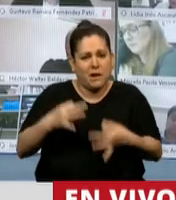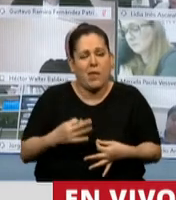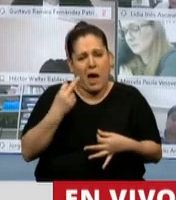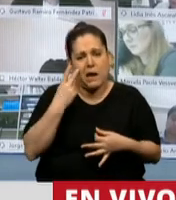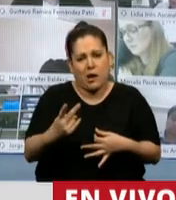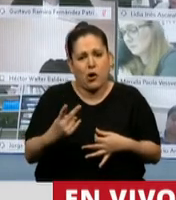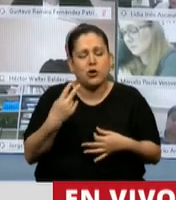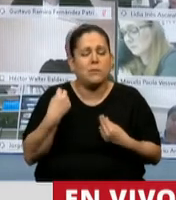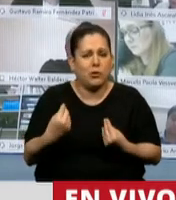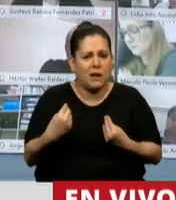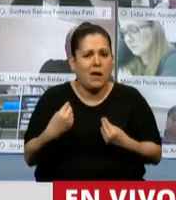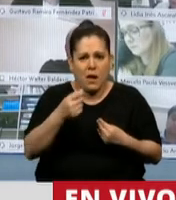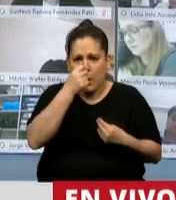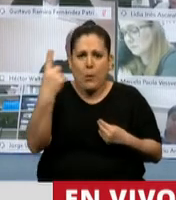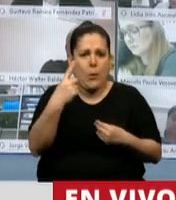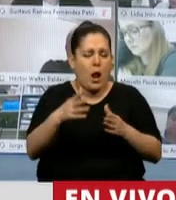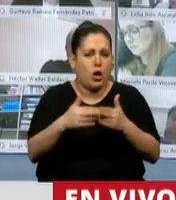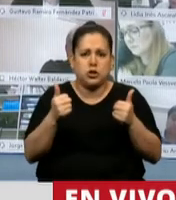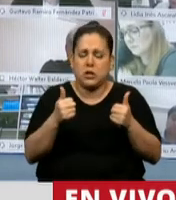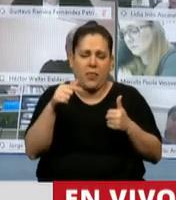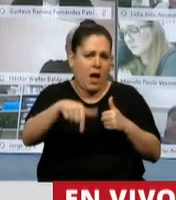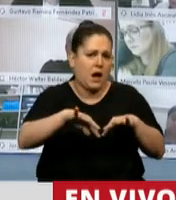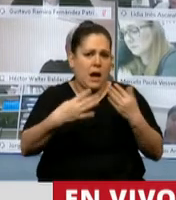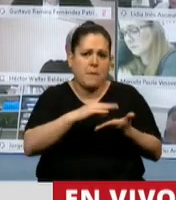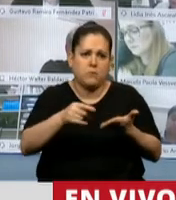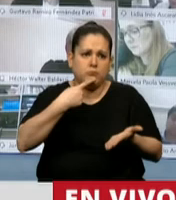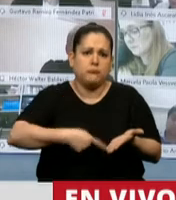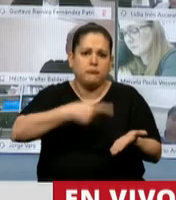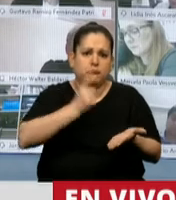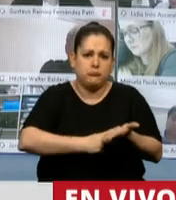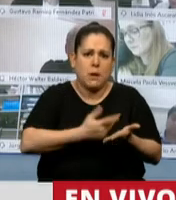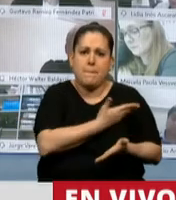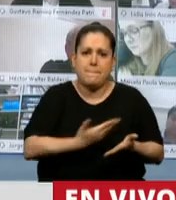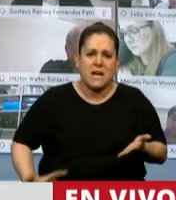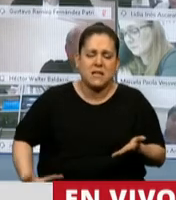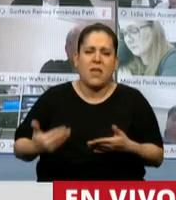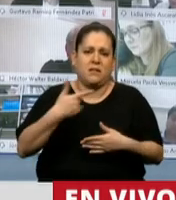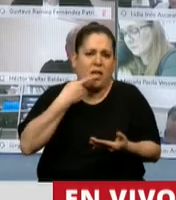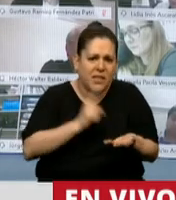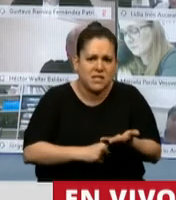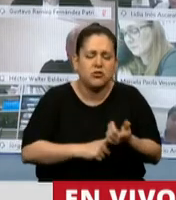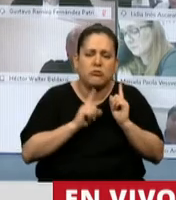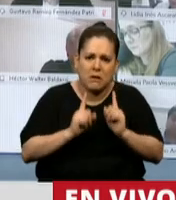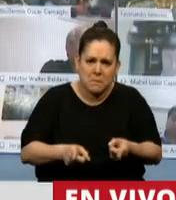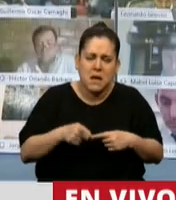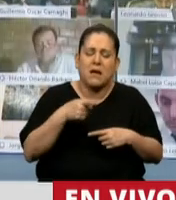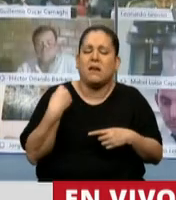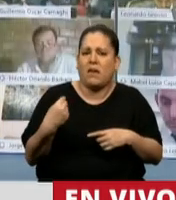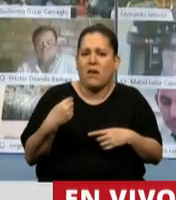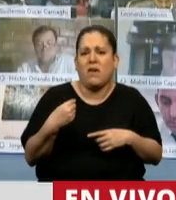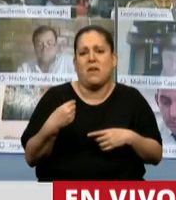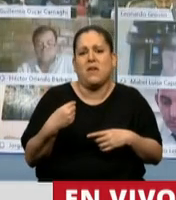la velocidad con que ha actuado esta Cámara, la decisión del Presidente de nuestra Cámara de